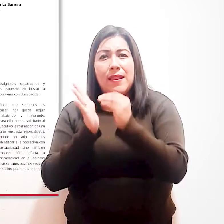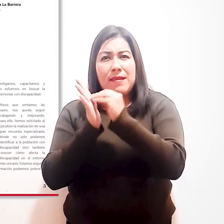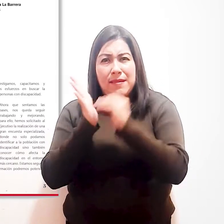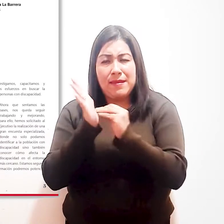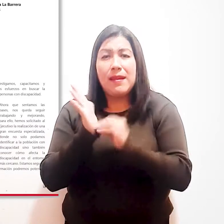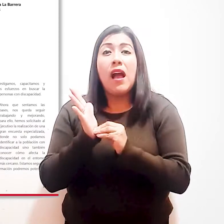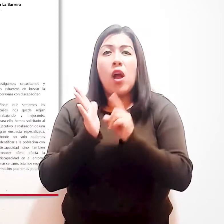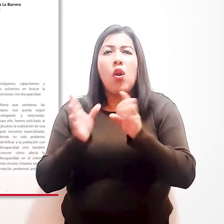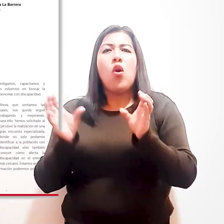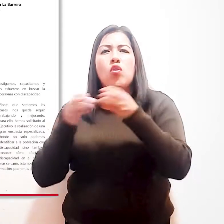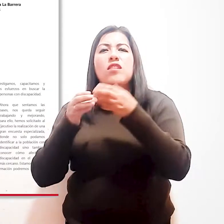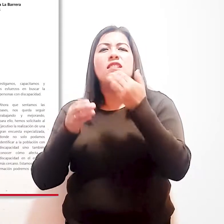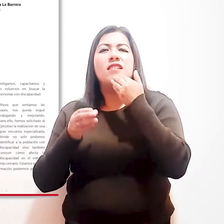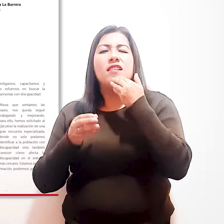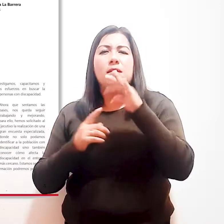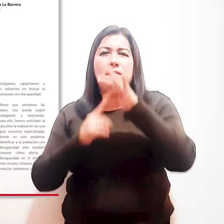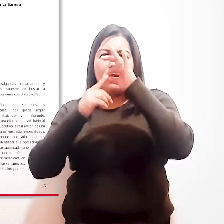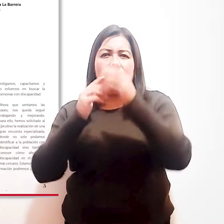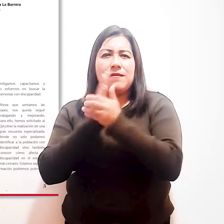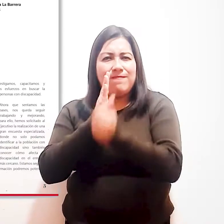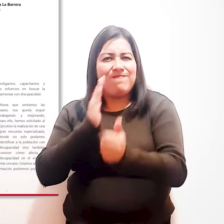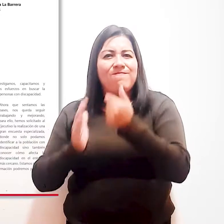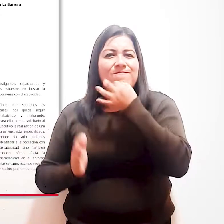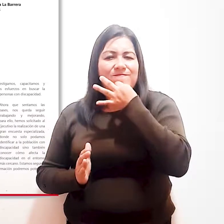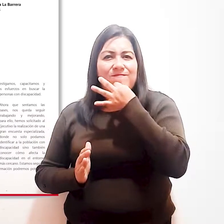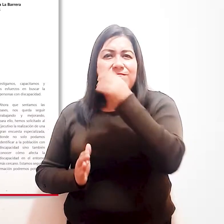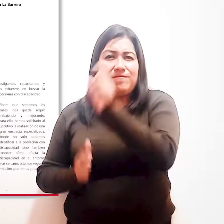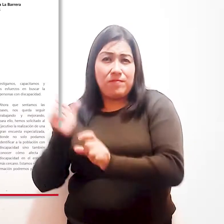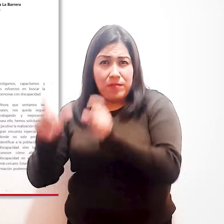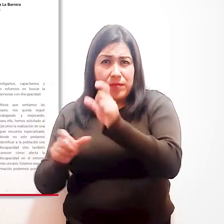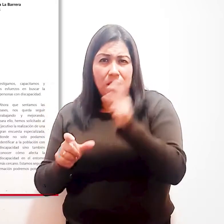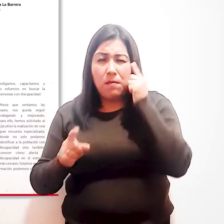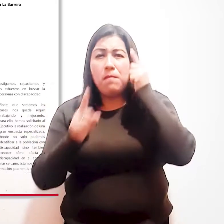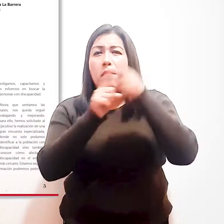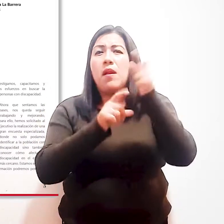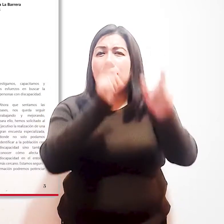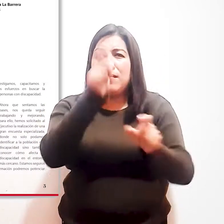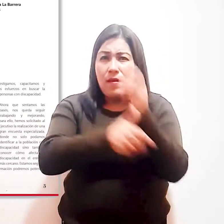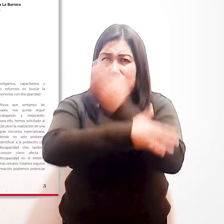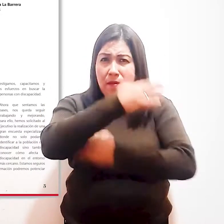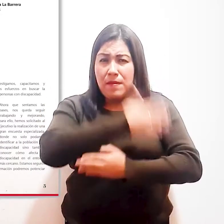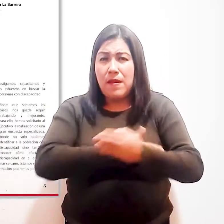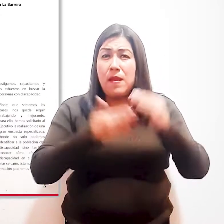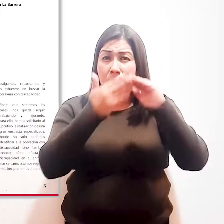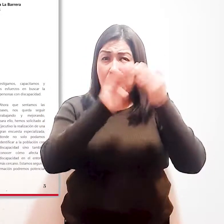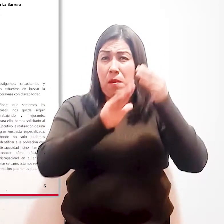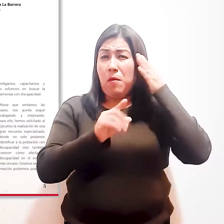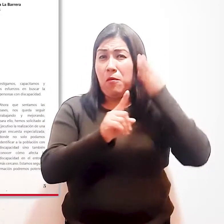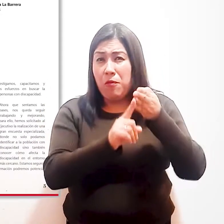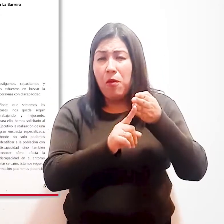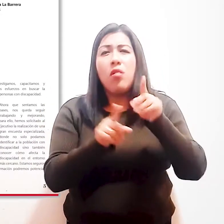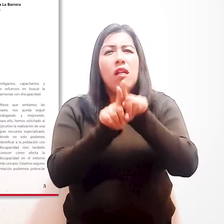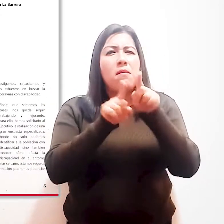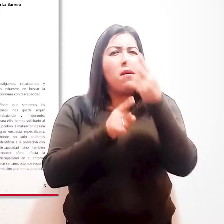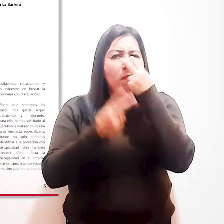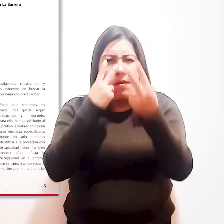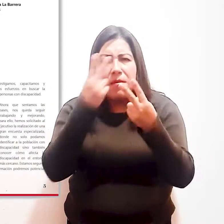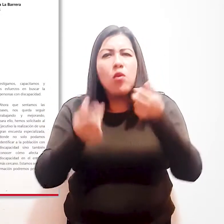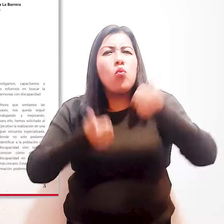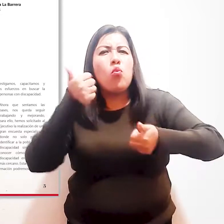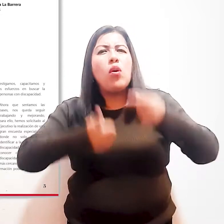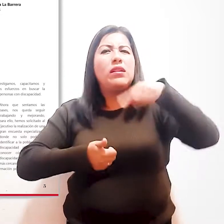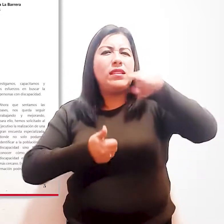una gran encuesta especializada, donde no solo podamos identificar a la población con discapacidad, sino también conocer cómo afecta